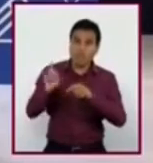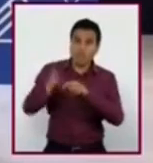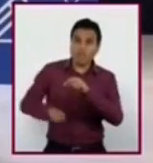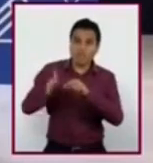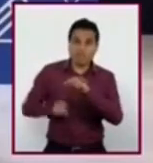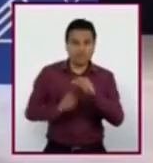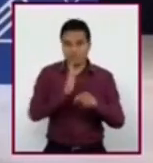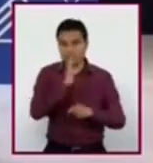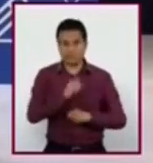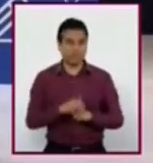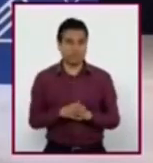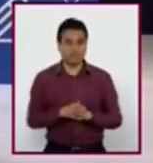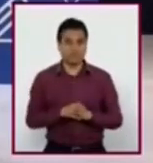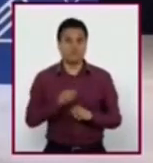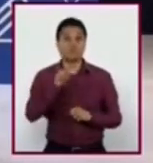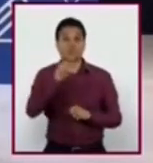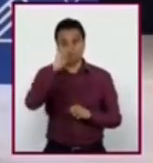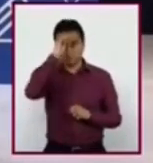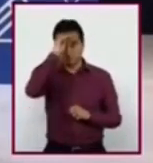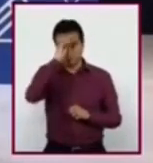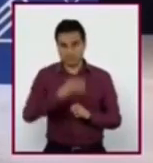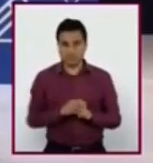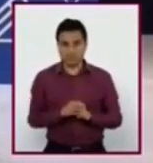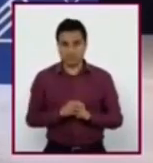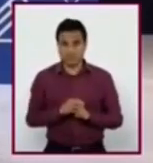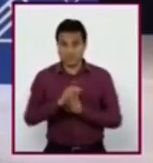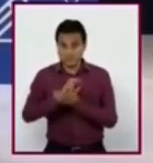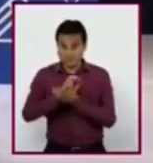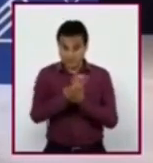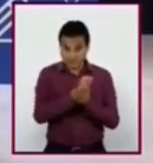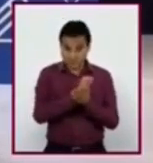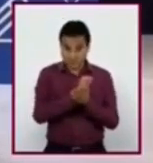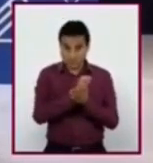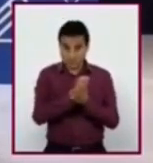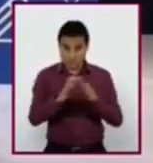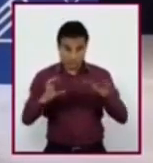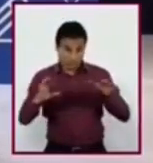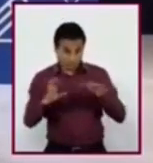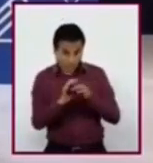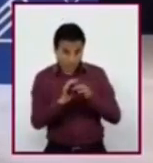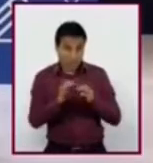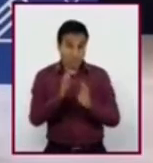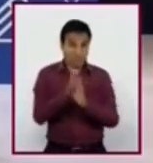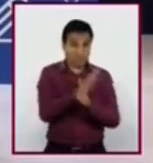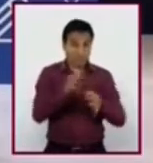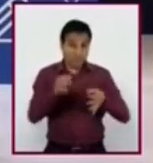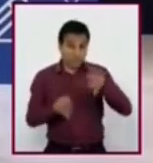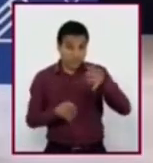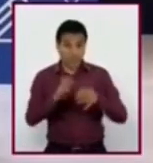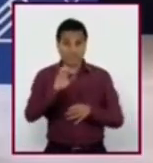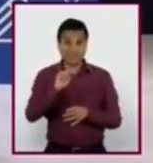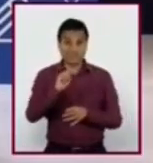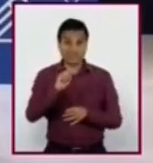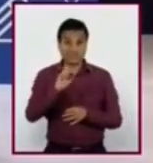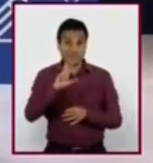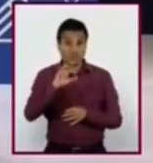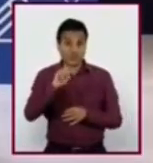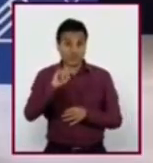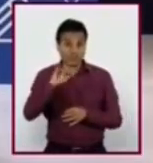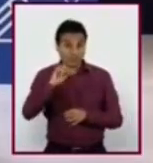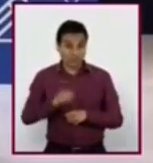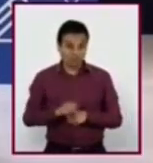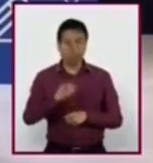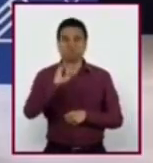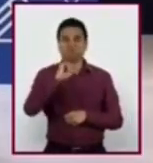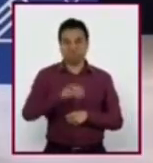¿Ustedes piensan que la discriminación está relacionada con los prejuicios y estereotipos? Yo pienso que sí, ya que